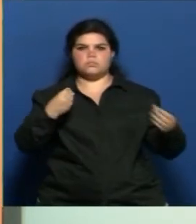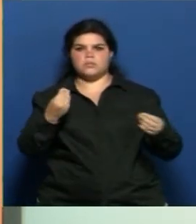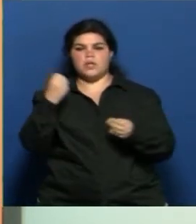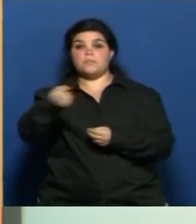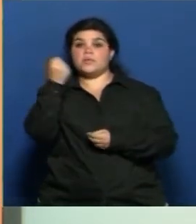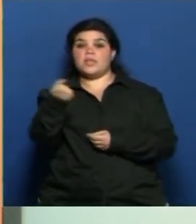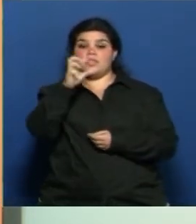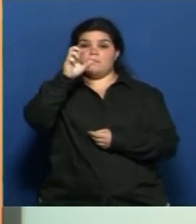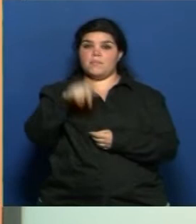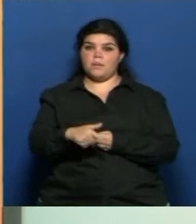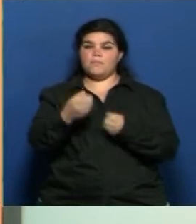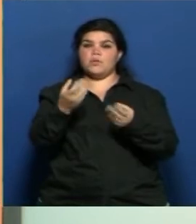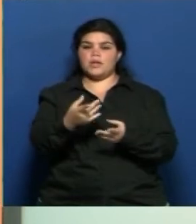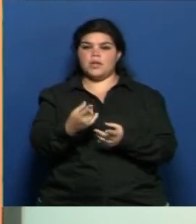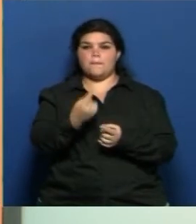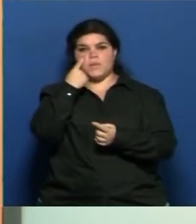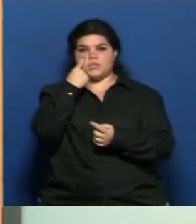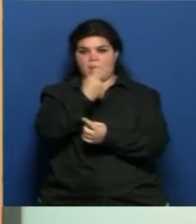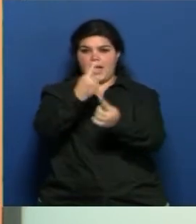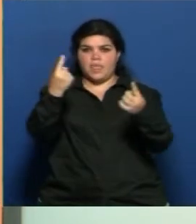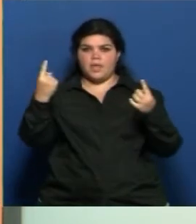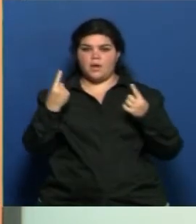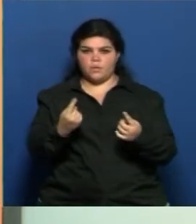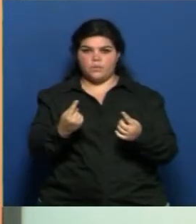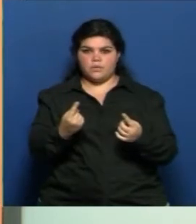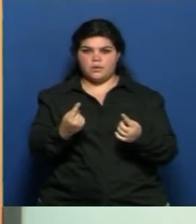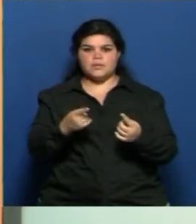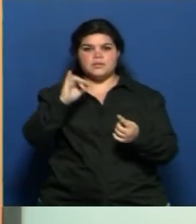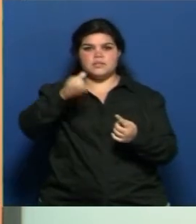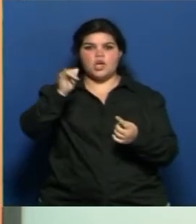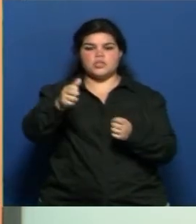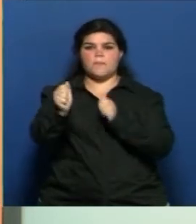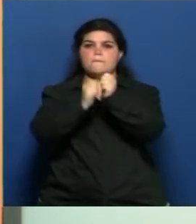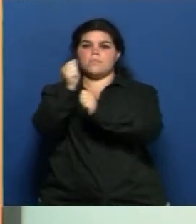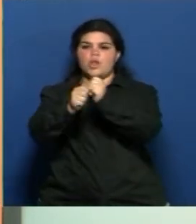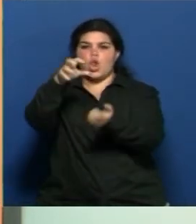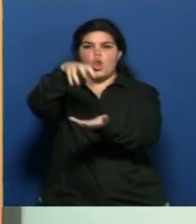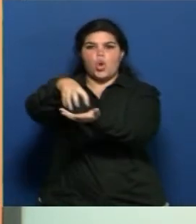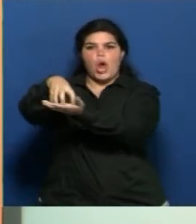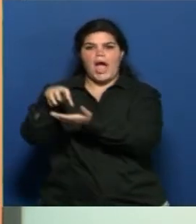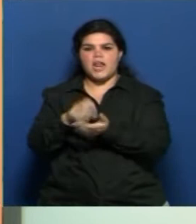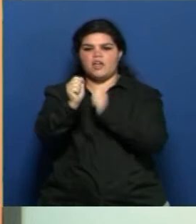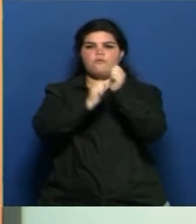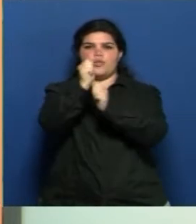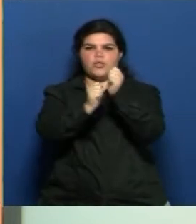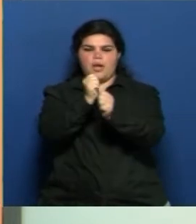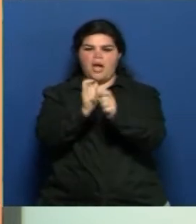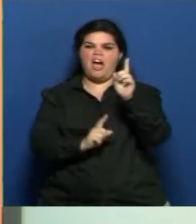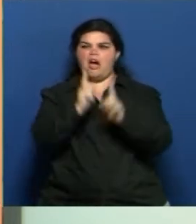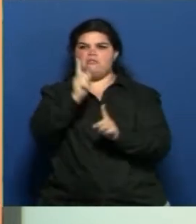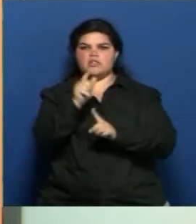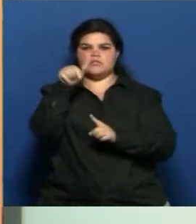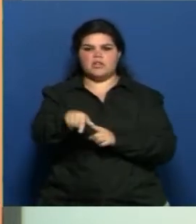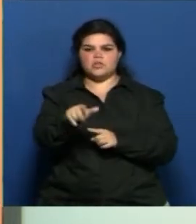Porque cada municipio, entonces, tiene que tener una zona industrial. Pero muchas veces esas zonas industriales no están ni siquiera